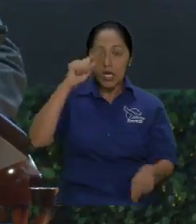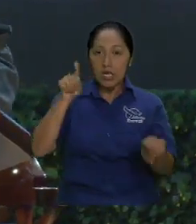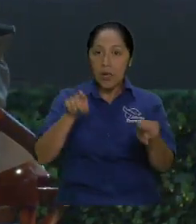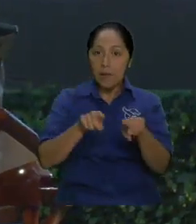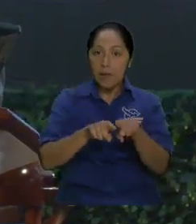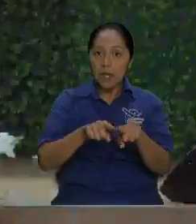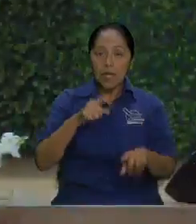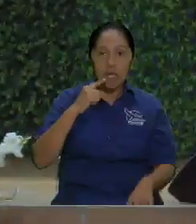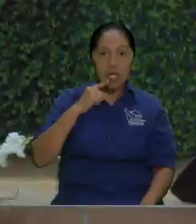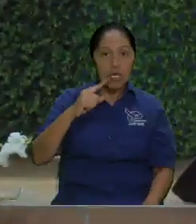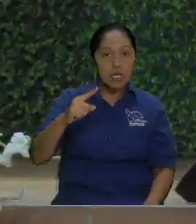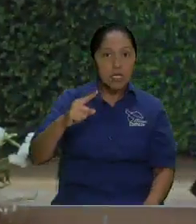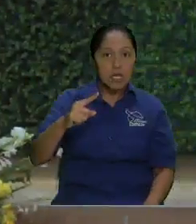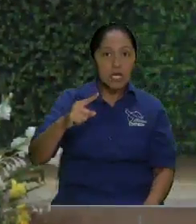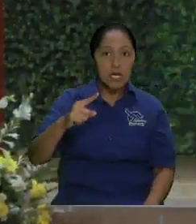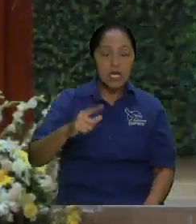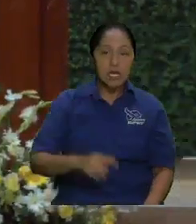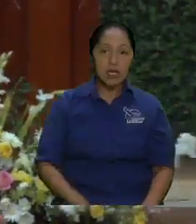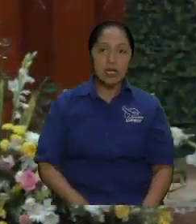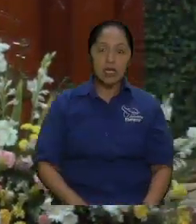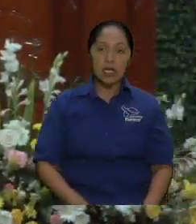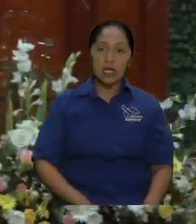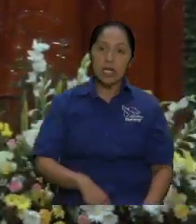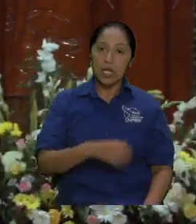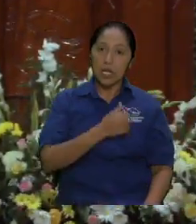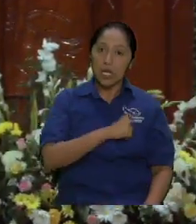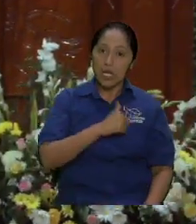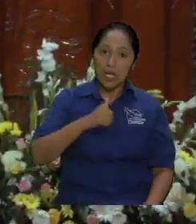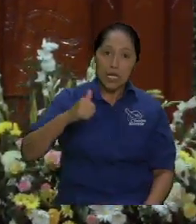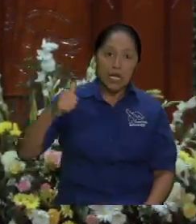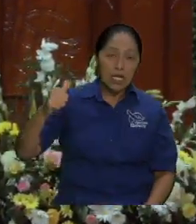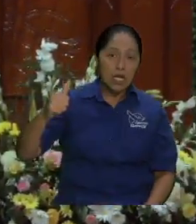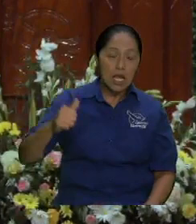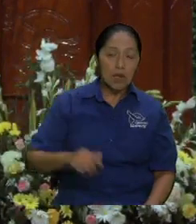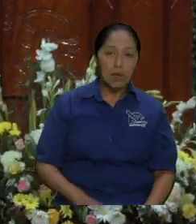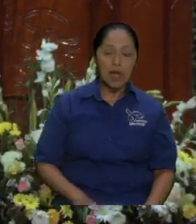mucho tiempo y era comida lo que había hecho?